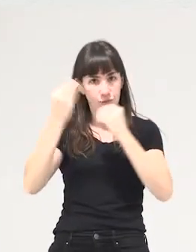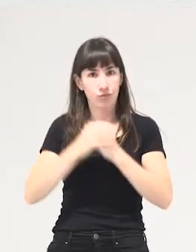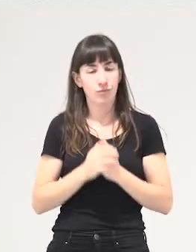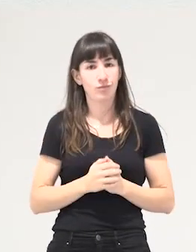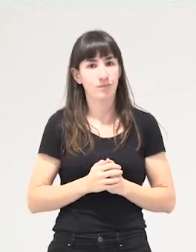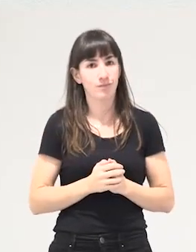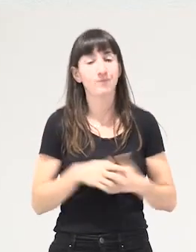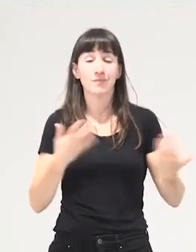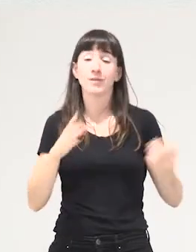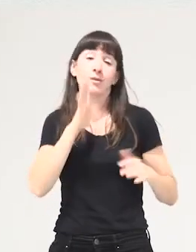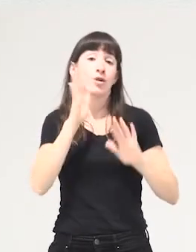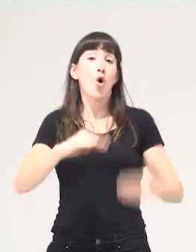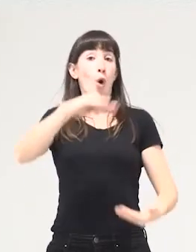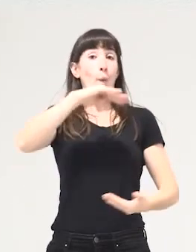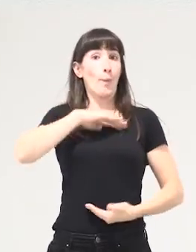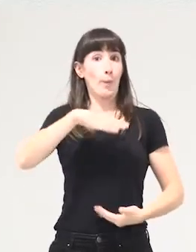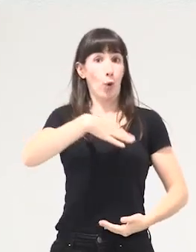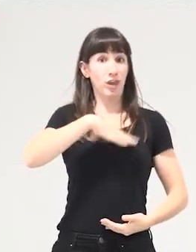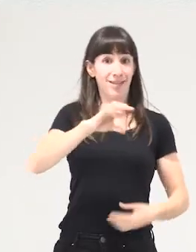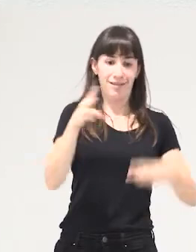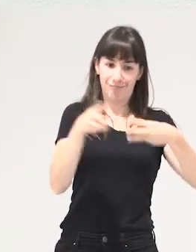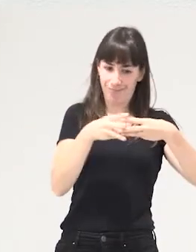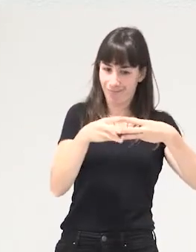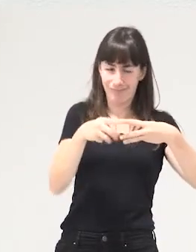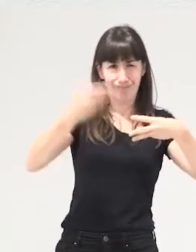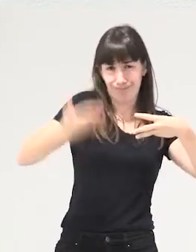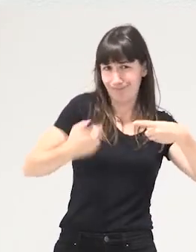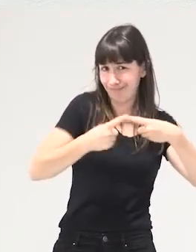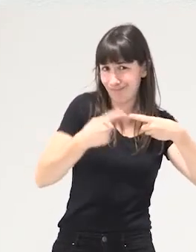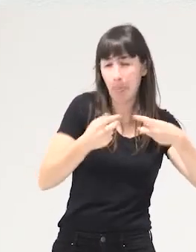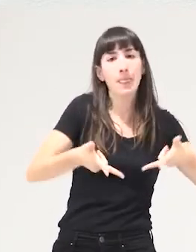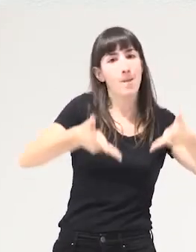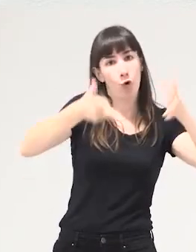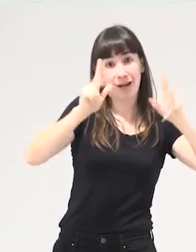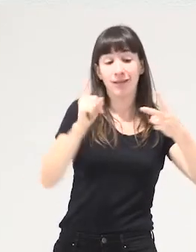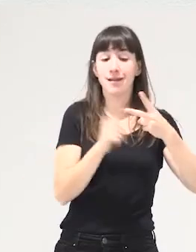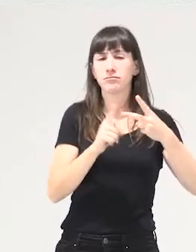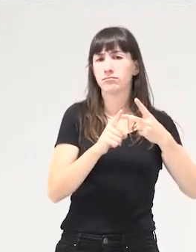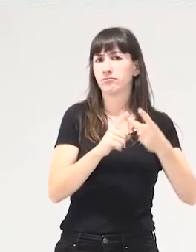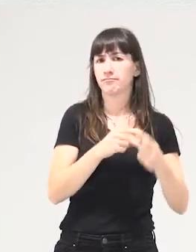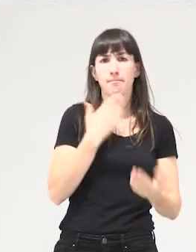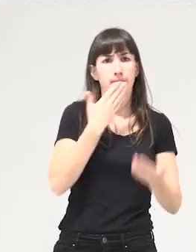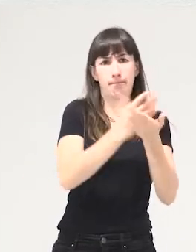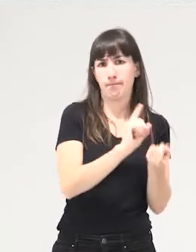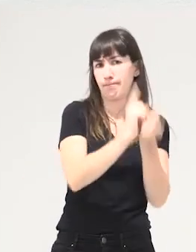potencias las que os decía insisto democratizar hacer una crítica una enmienda a la totalidad para abordar estos tiempos de